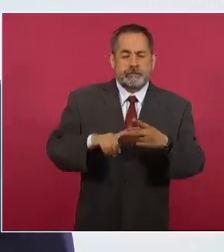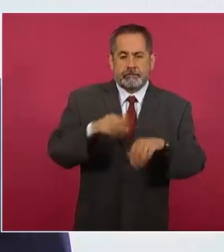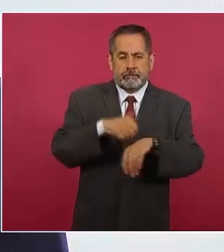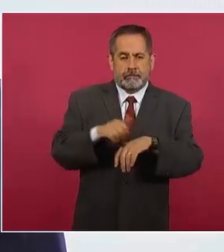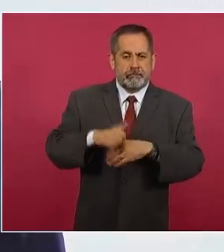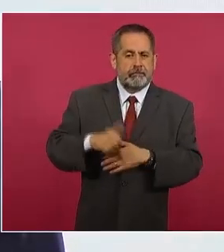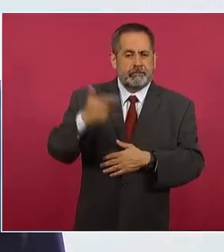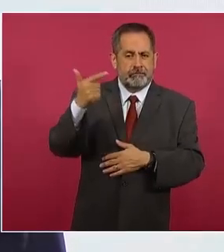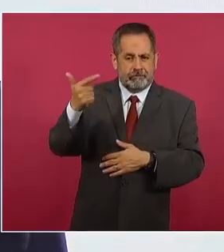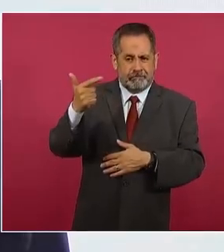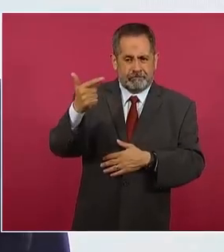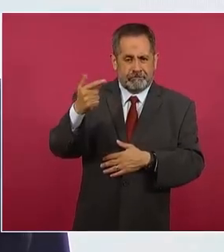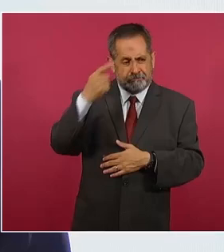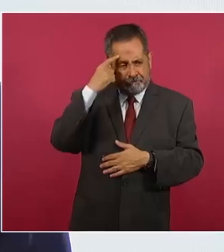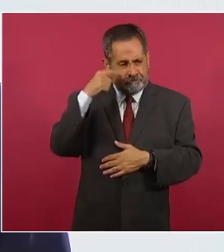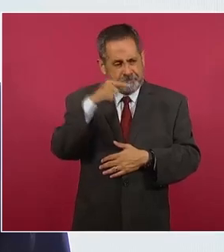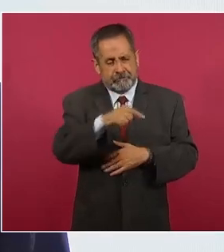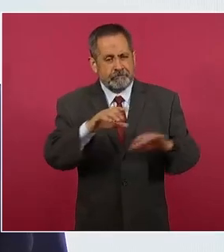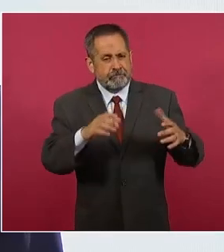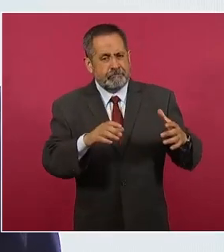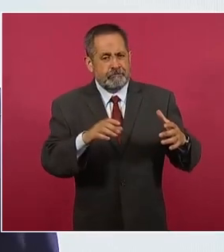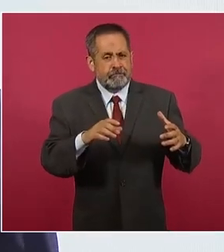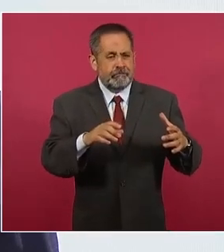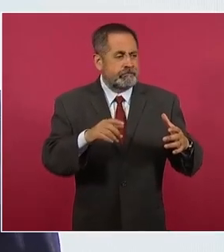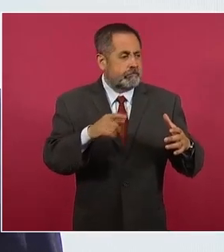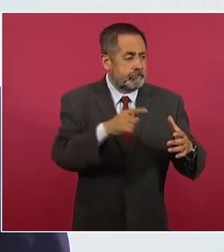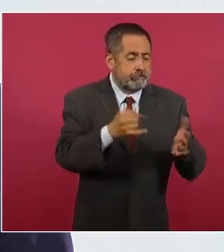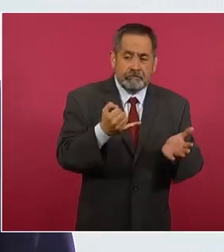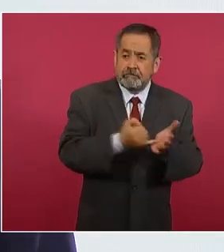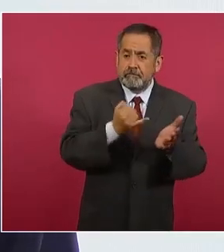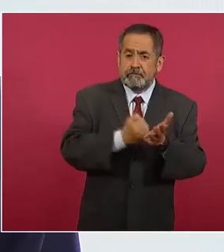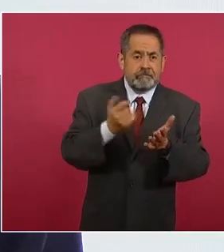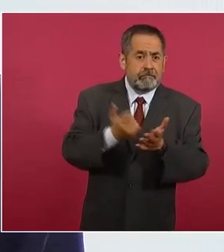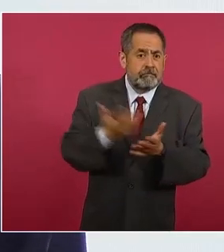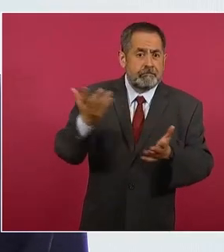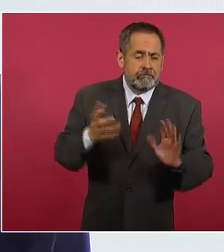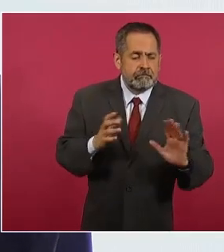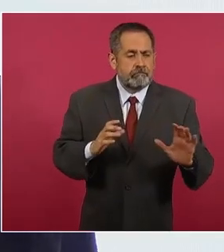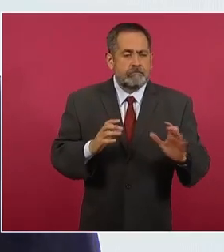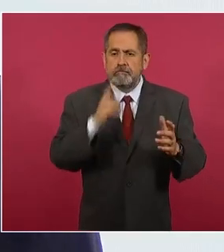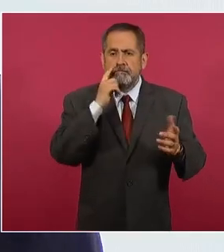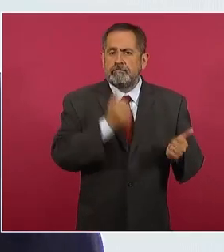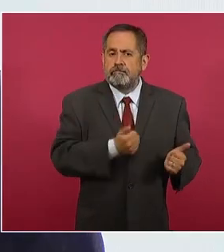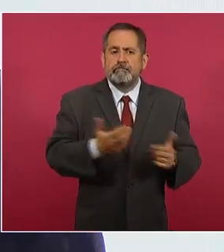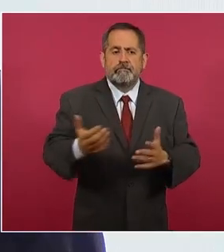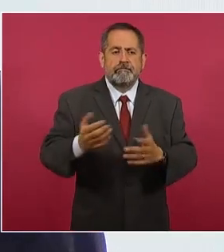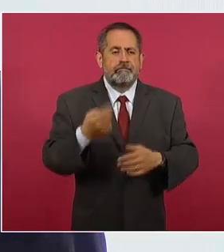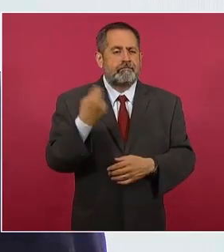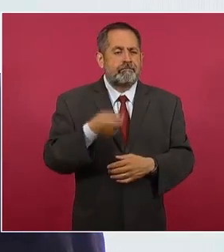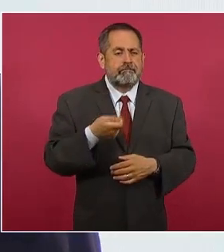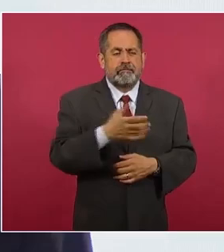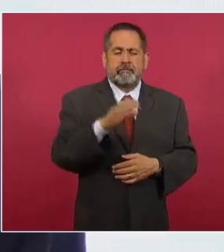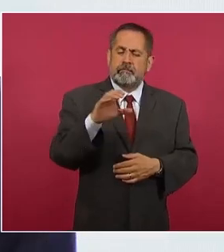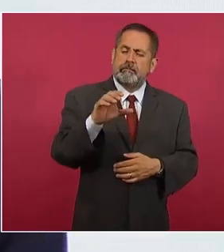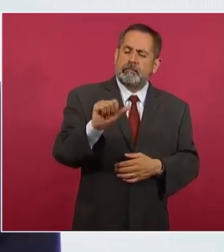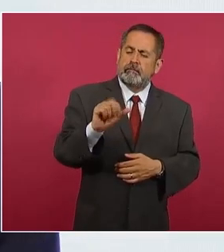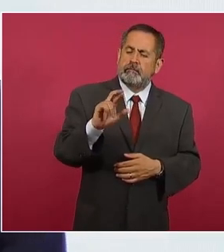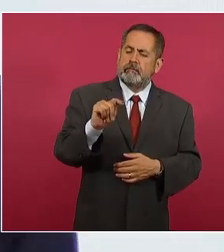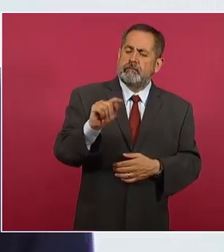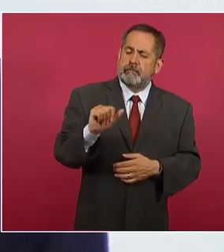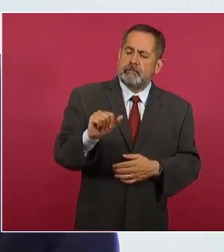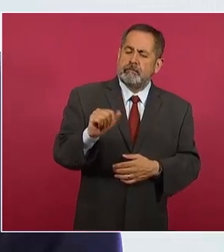Servicio de Administración Tributaria a básicos e insumos en sus transportes y el no